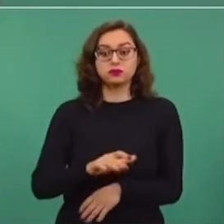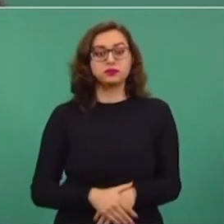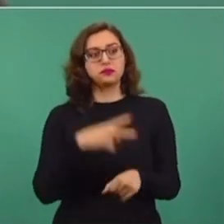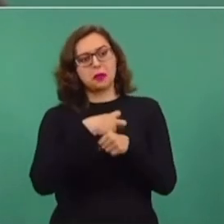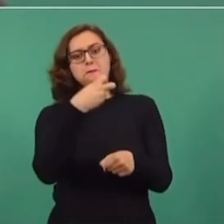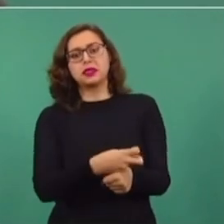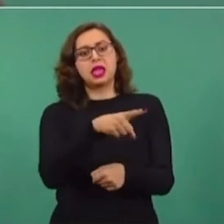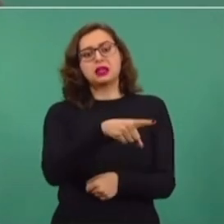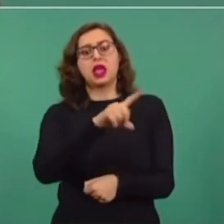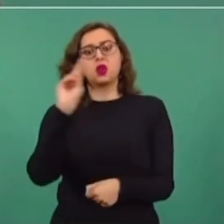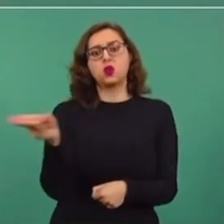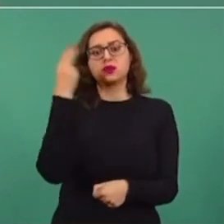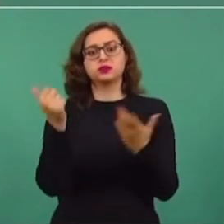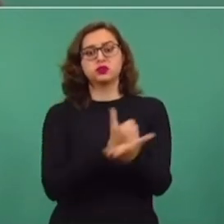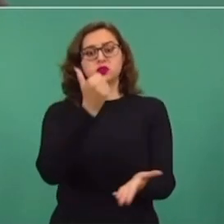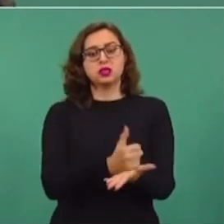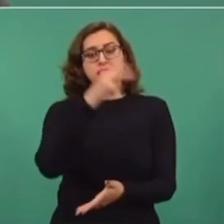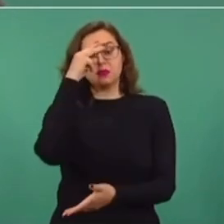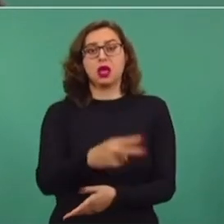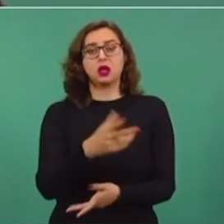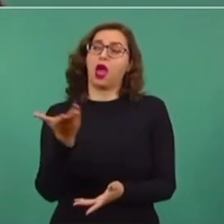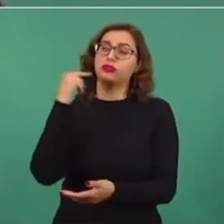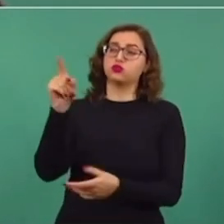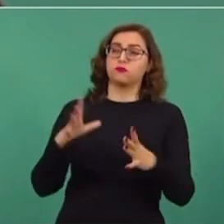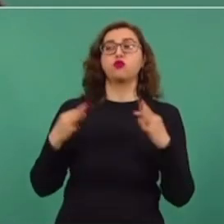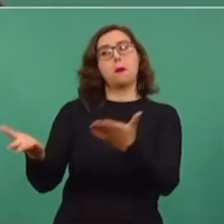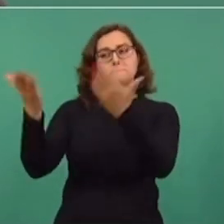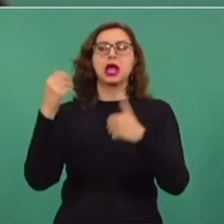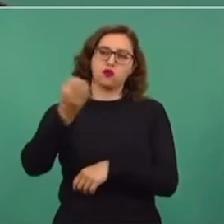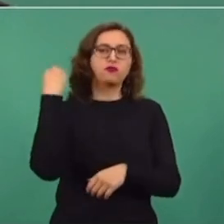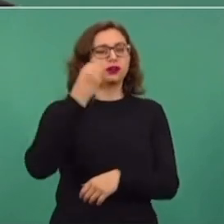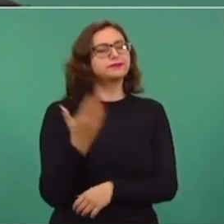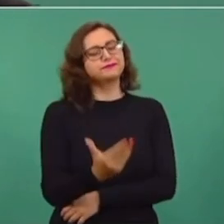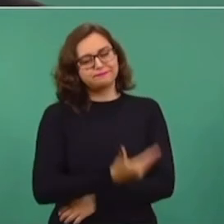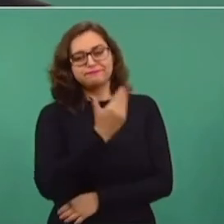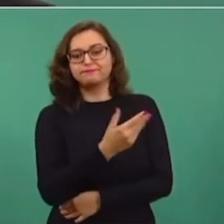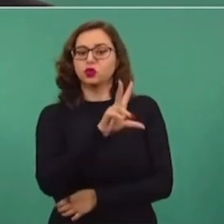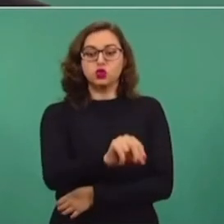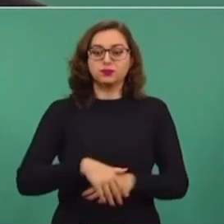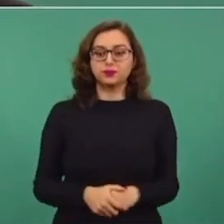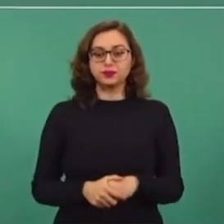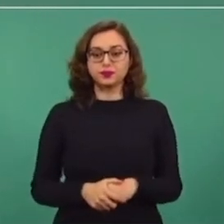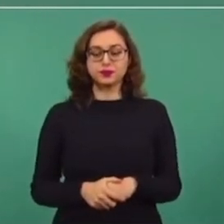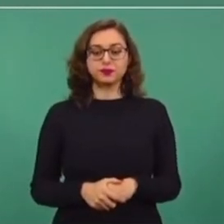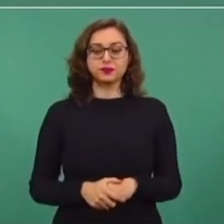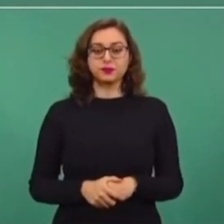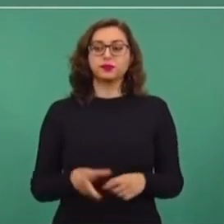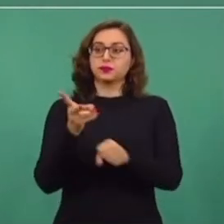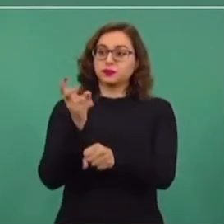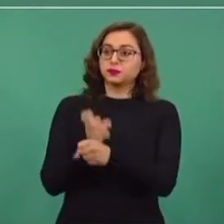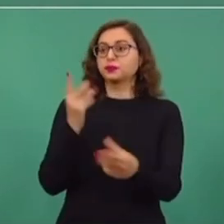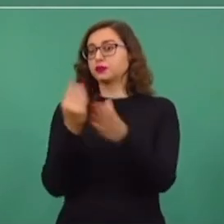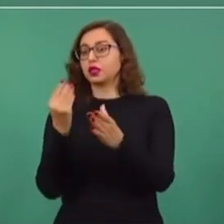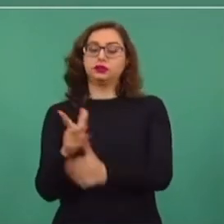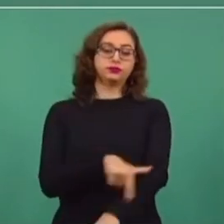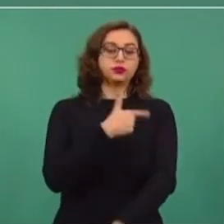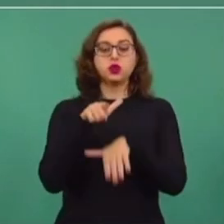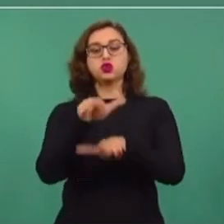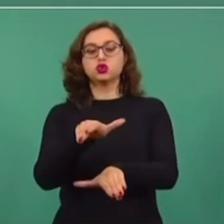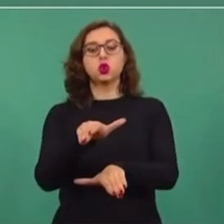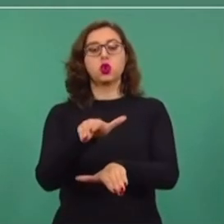Ciudad de México, que usted fundó. No, que le invitan a un seminario sobre